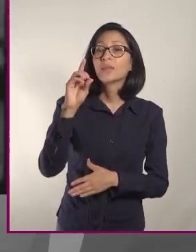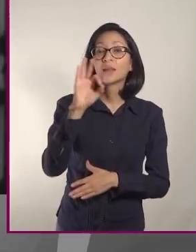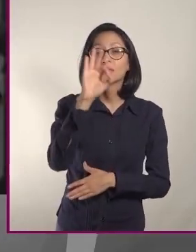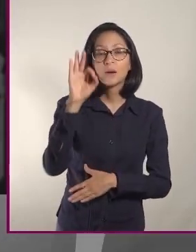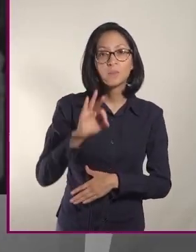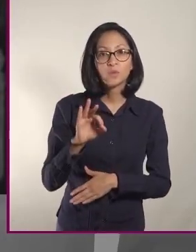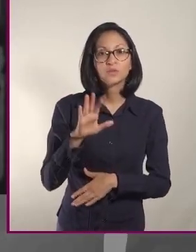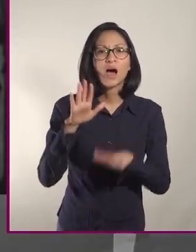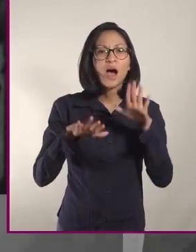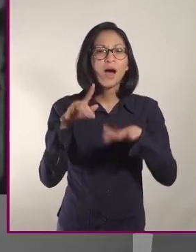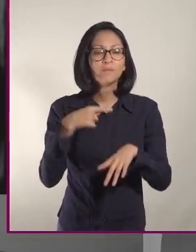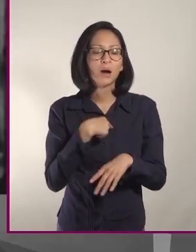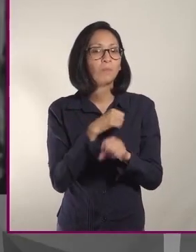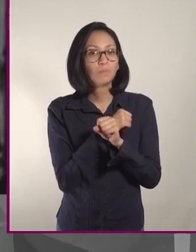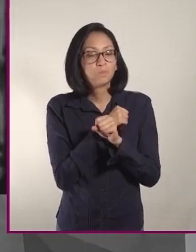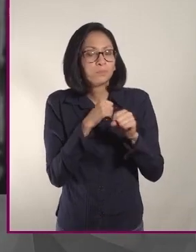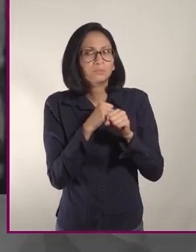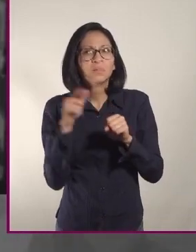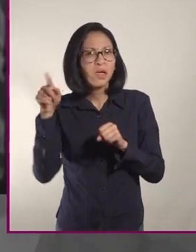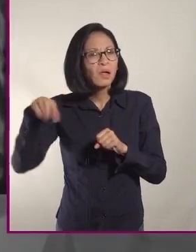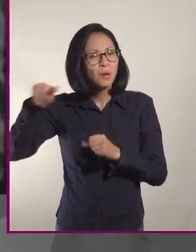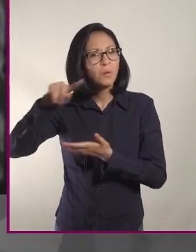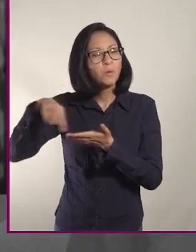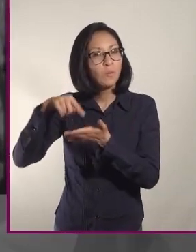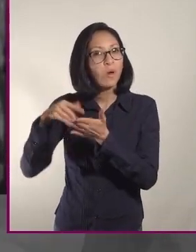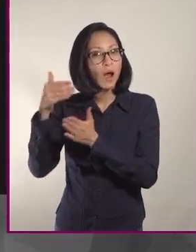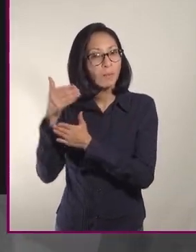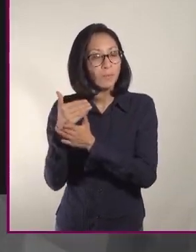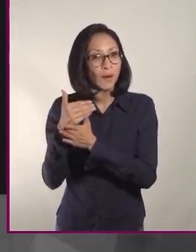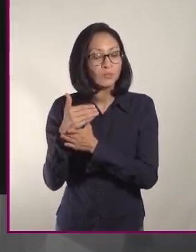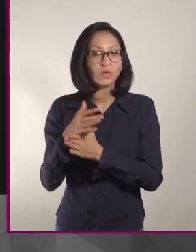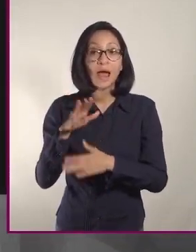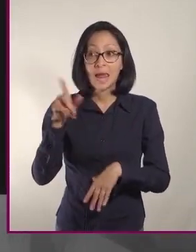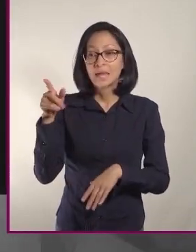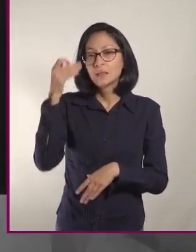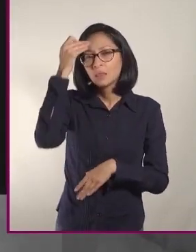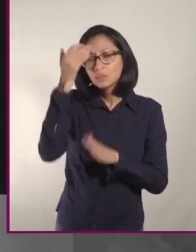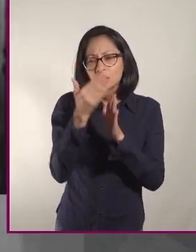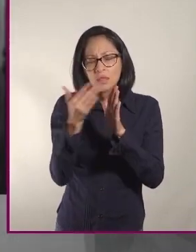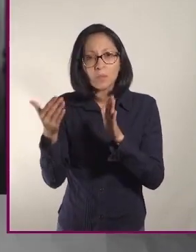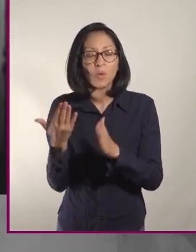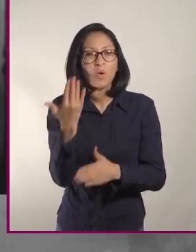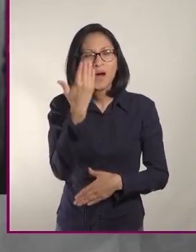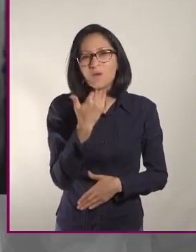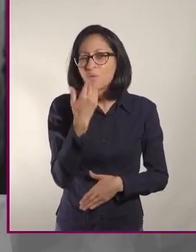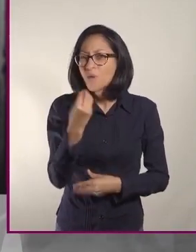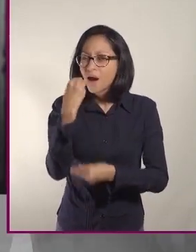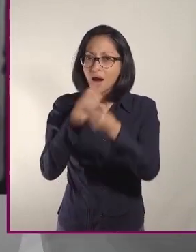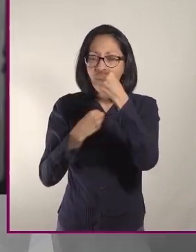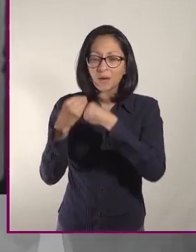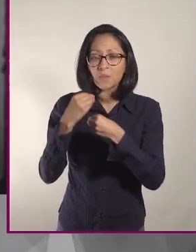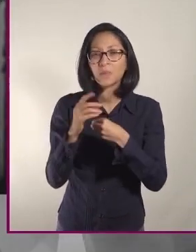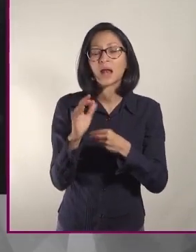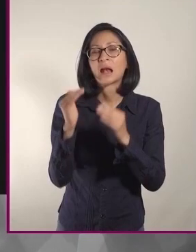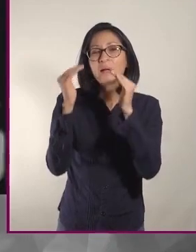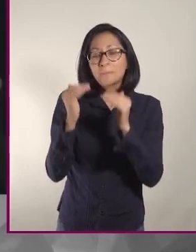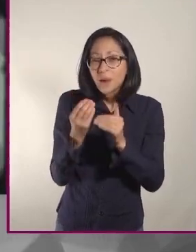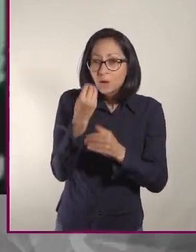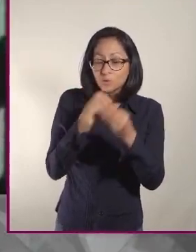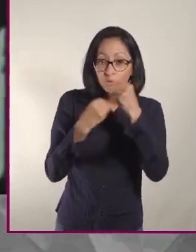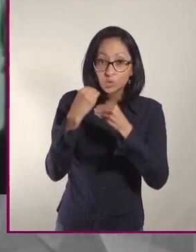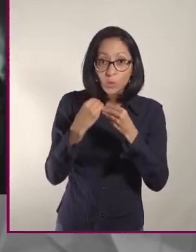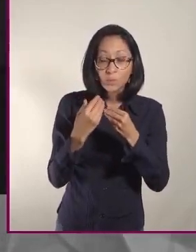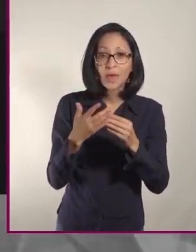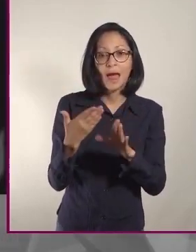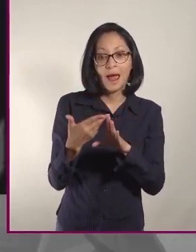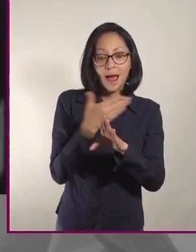en los ataques agudos al corazón en países donde la hambruna llevó a las poblaciones a limitar sus dietas, que hasta antes